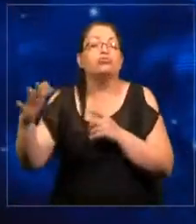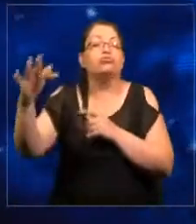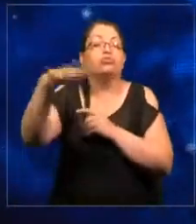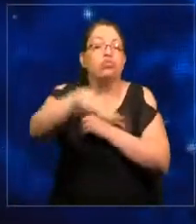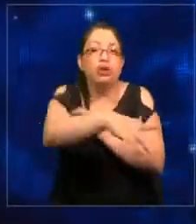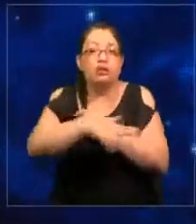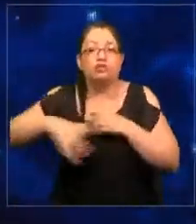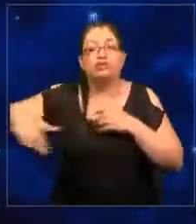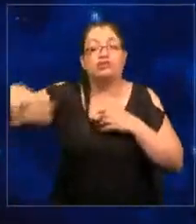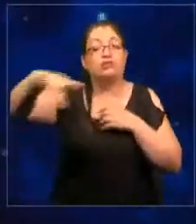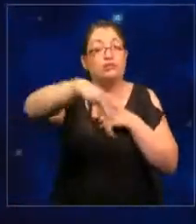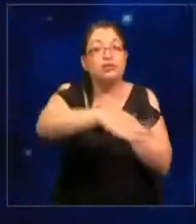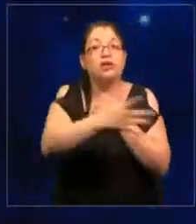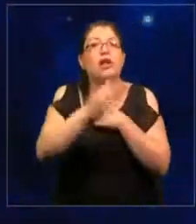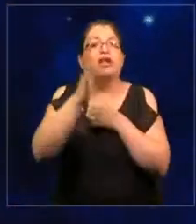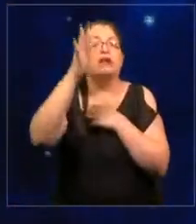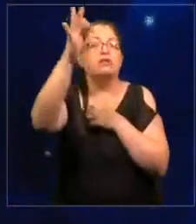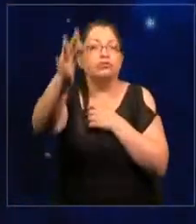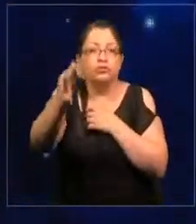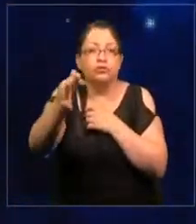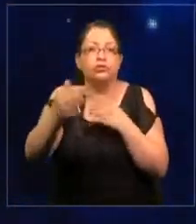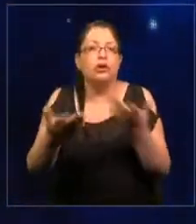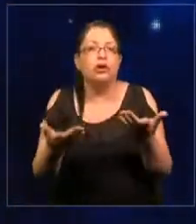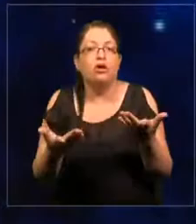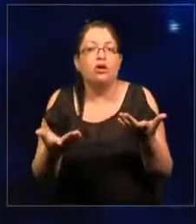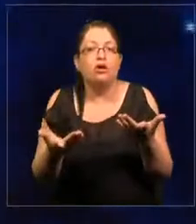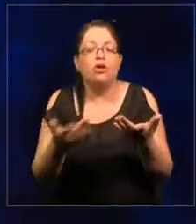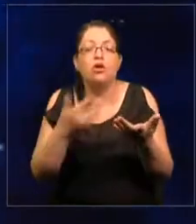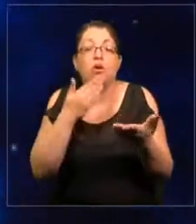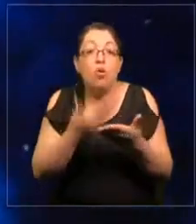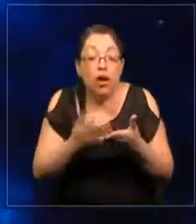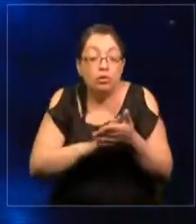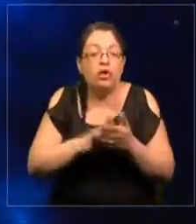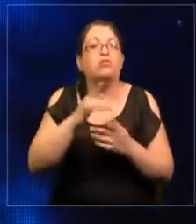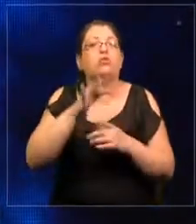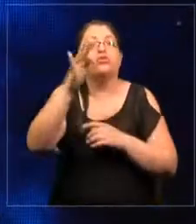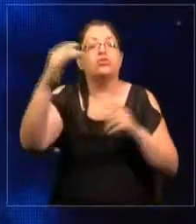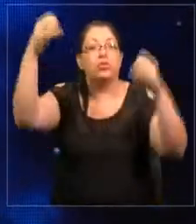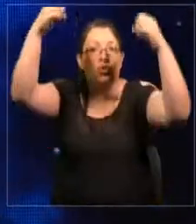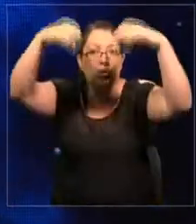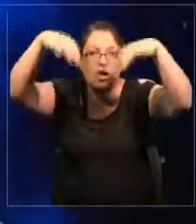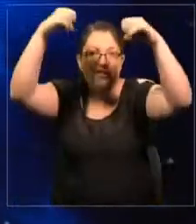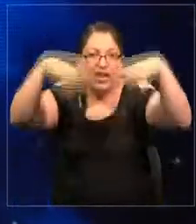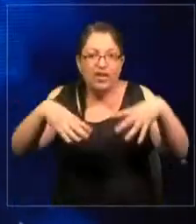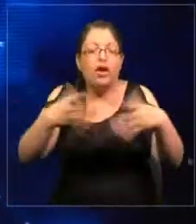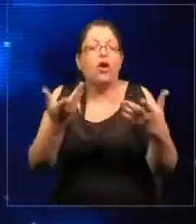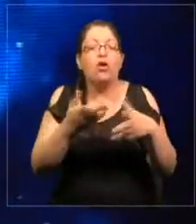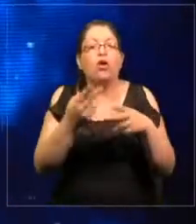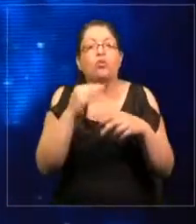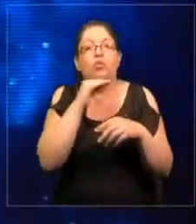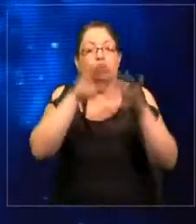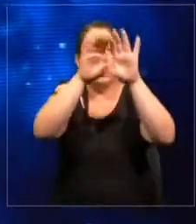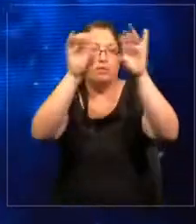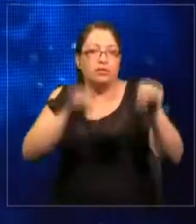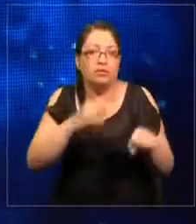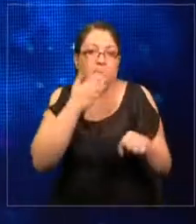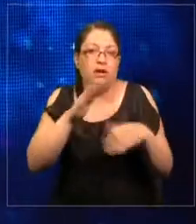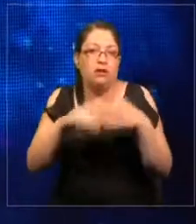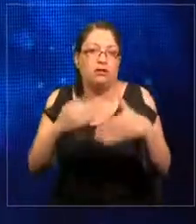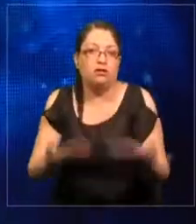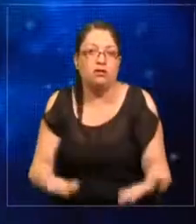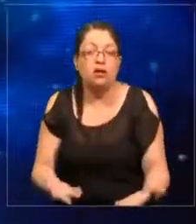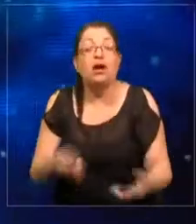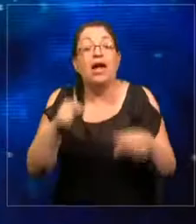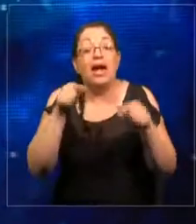y cuál va a ser un evento de precipitación y cómo se puede usar el sistema de manera más efectiva. Entonces,